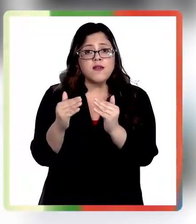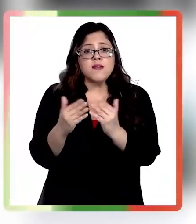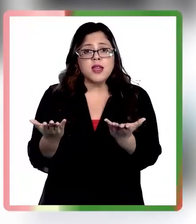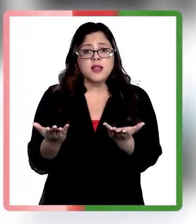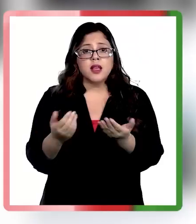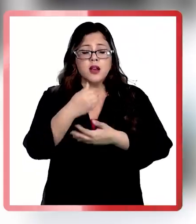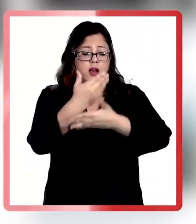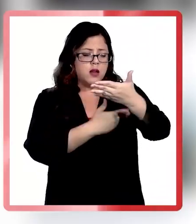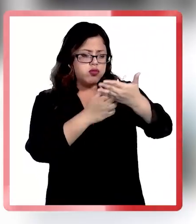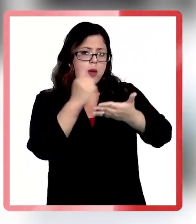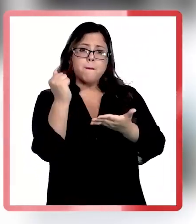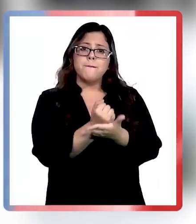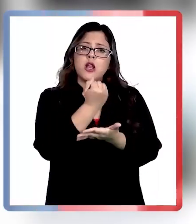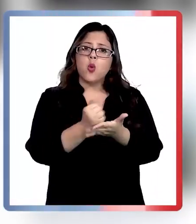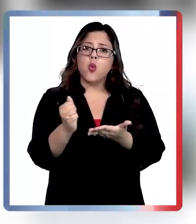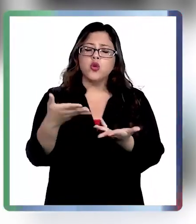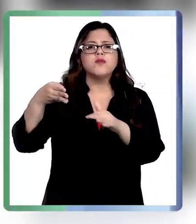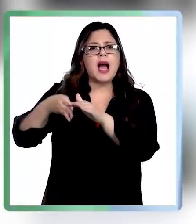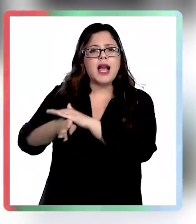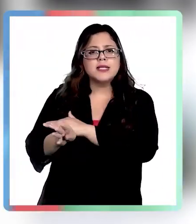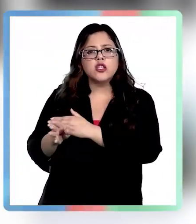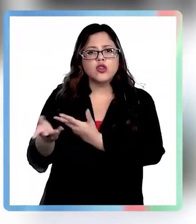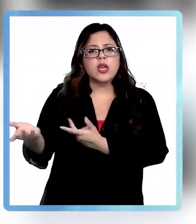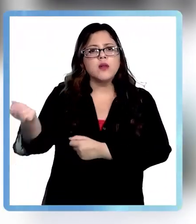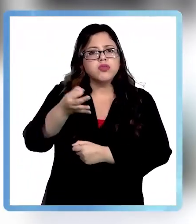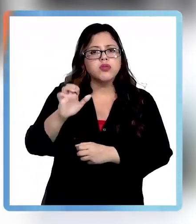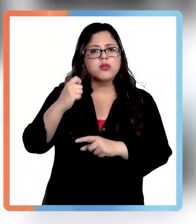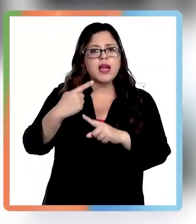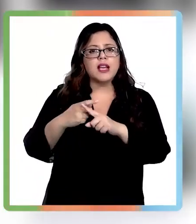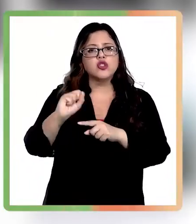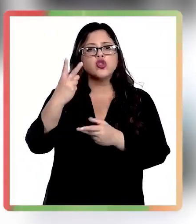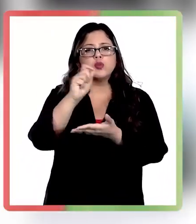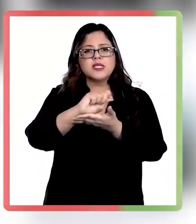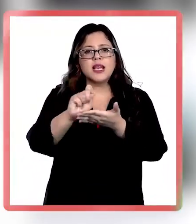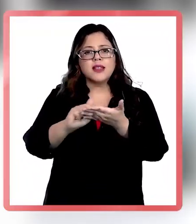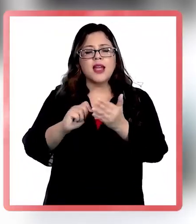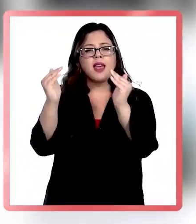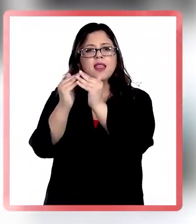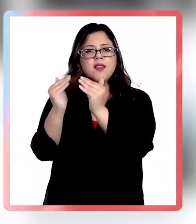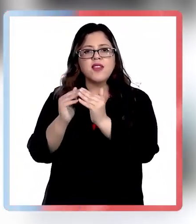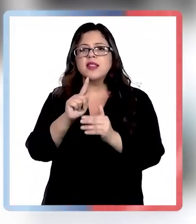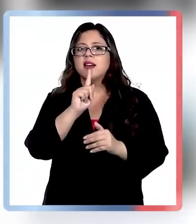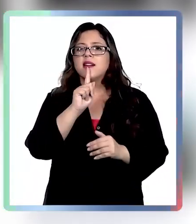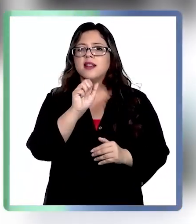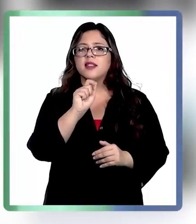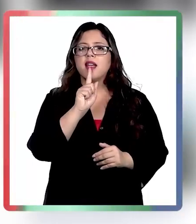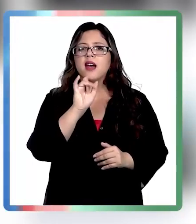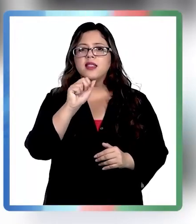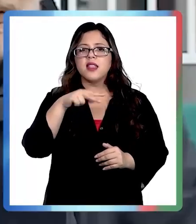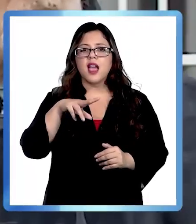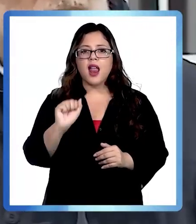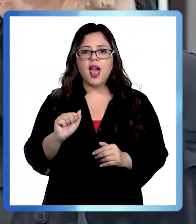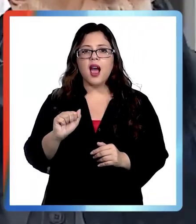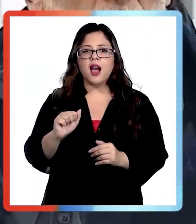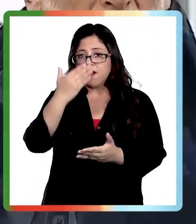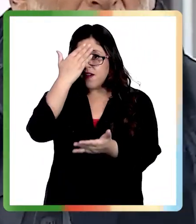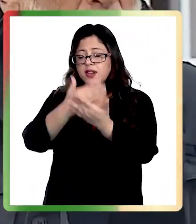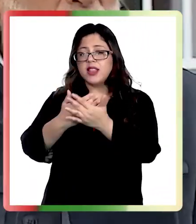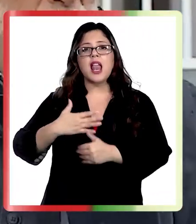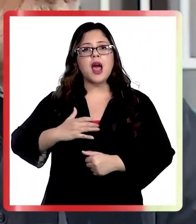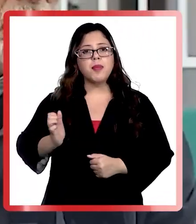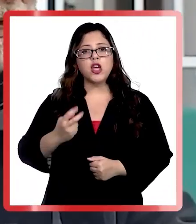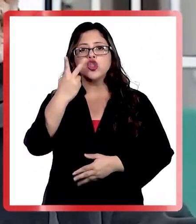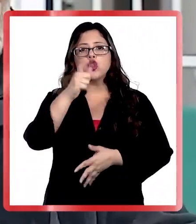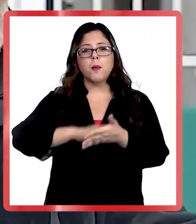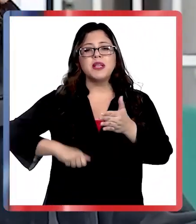Mercurio afirma que tuvo acceso a una declaración de la ex subsecretaria de vivienda Tatiana Rojas ante la PDI. Hace dos meses